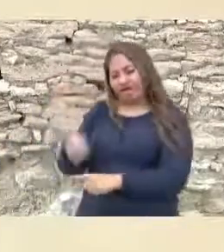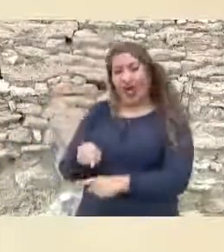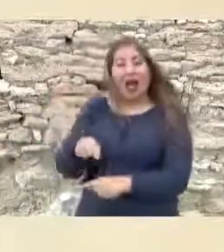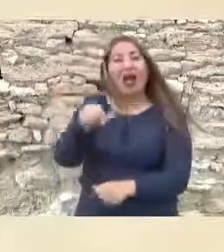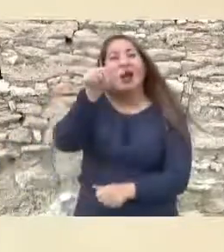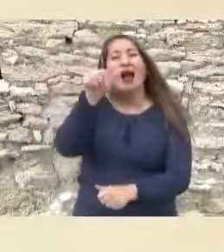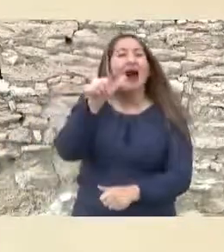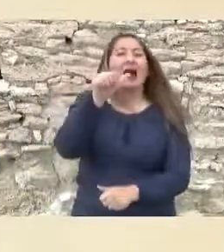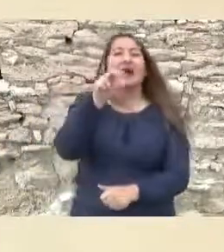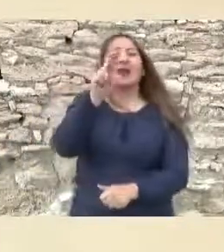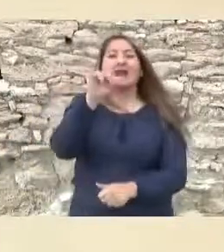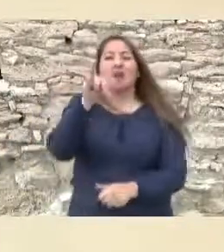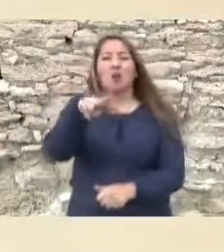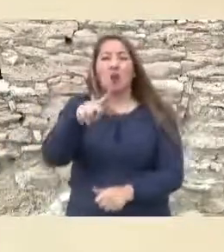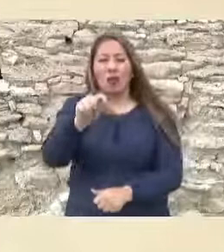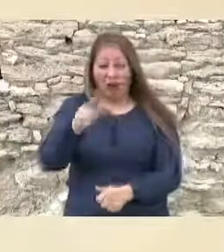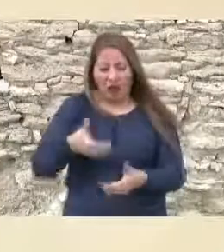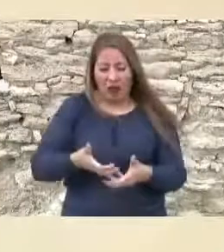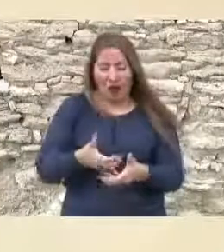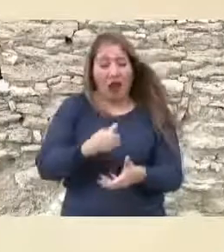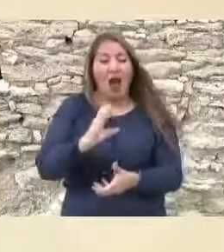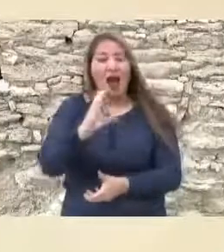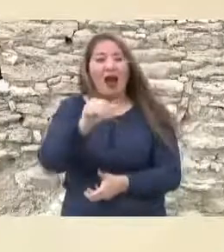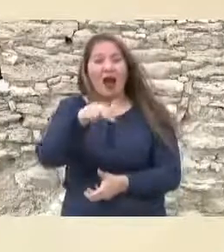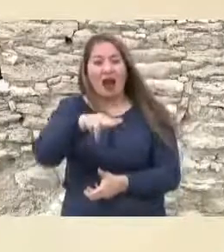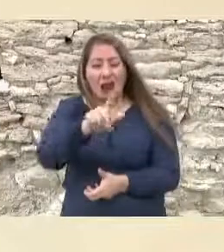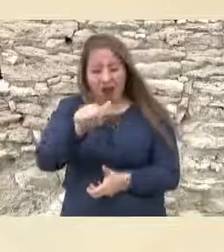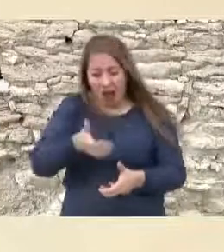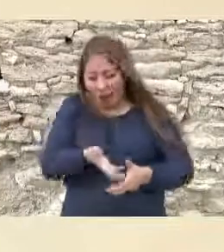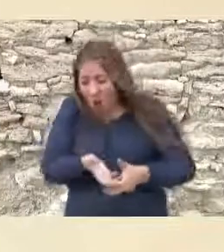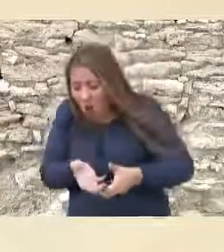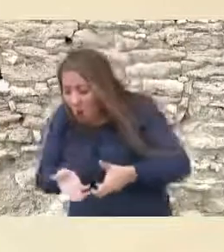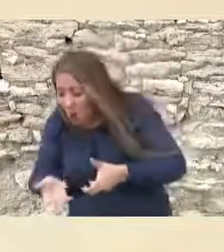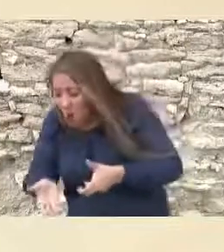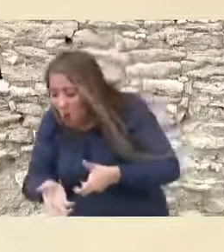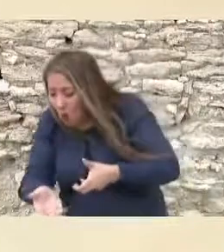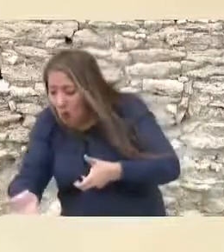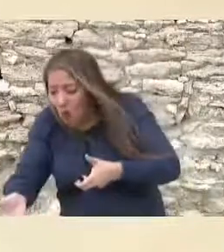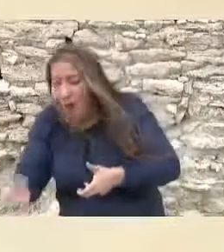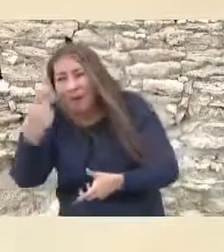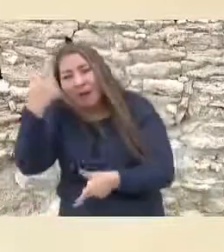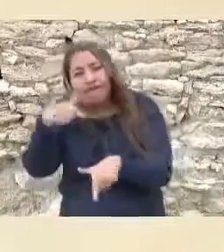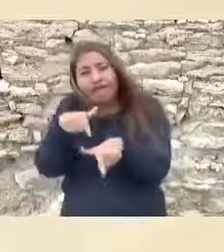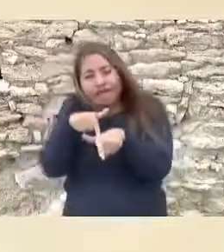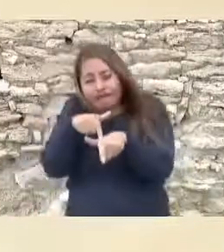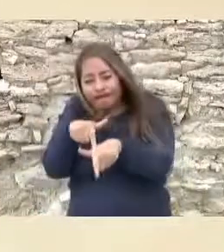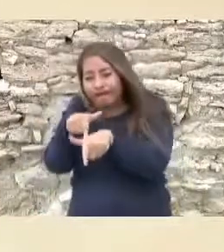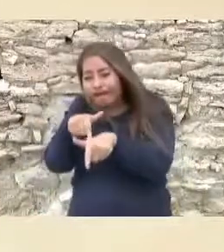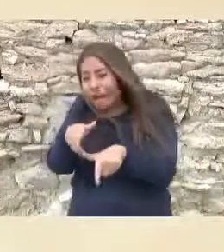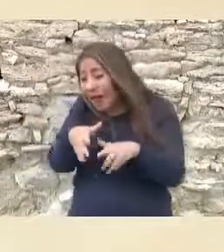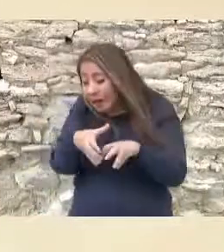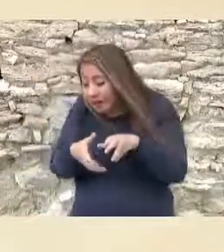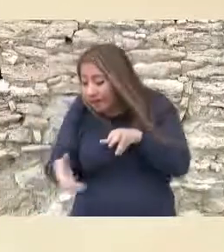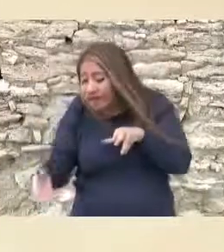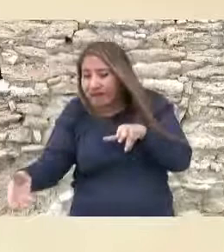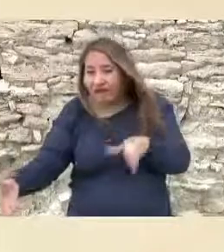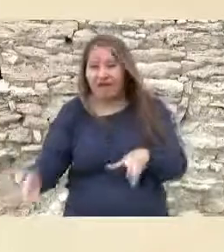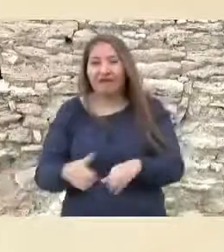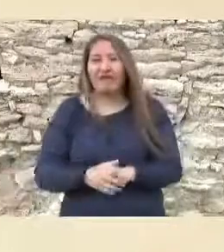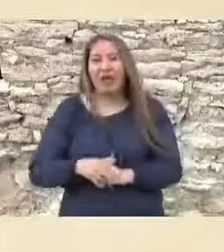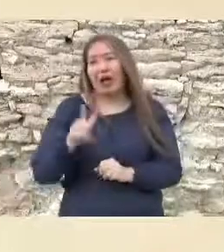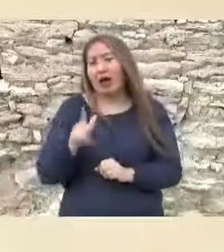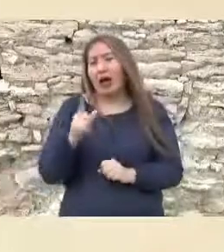y de los canales que iban a ser sustituidos por la nueva condición. Para dar seguimiento a esta recomendación,